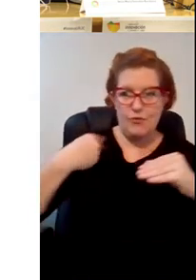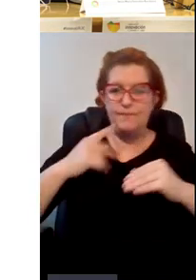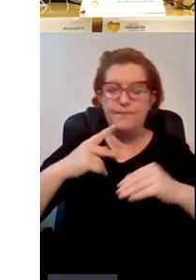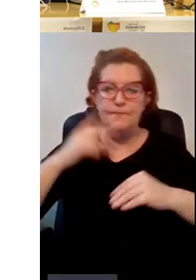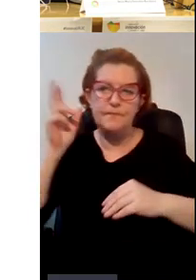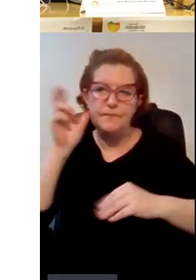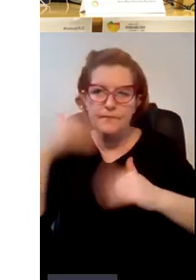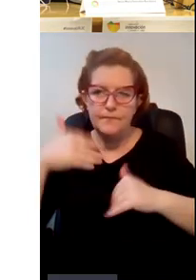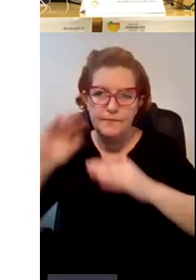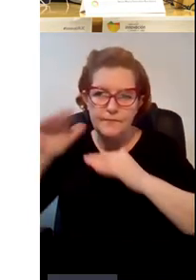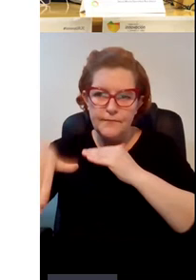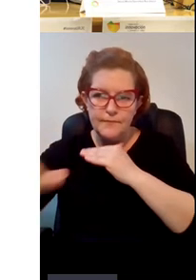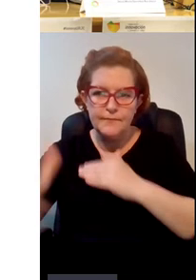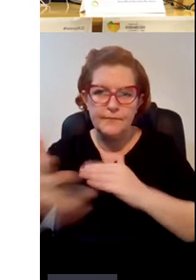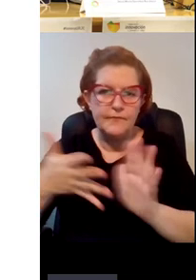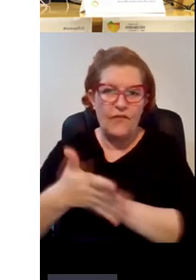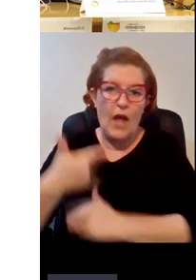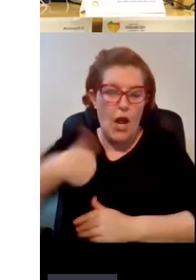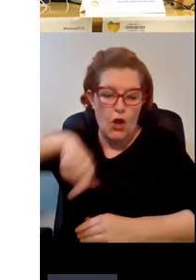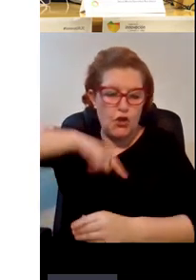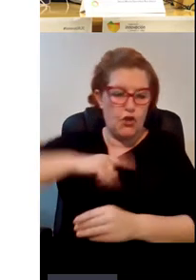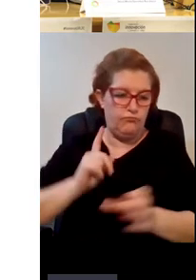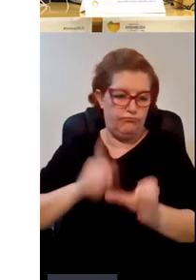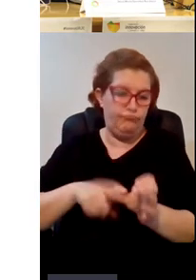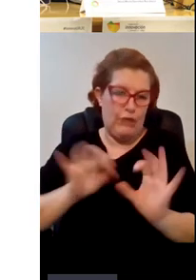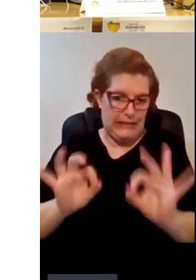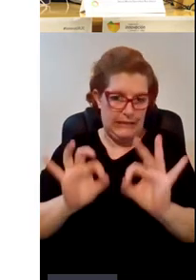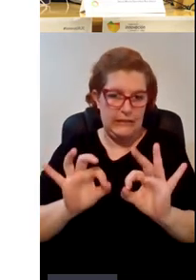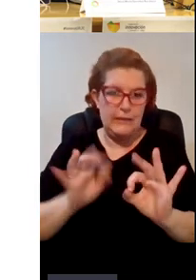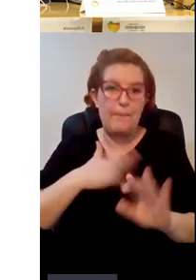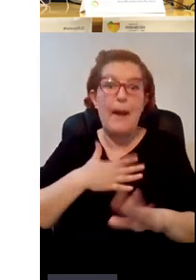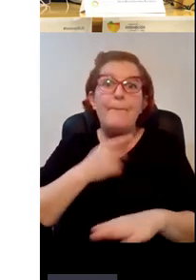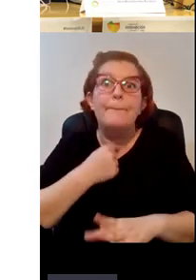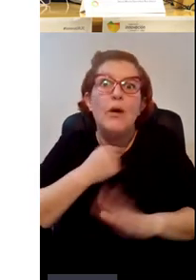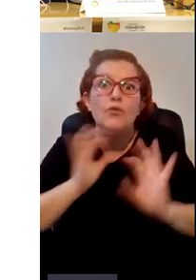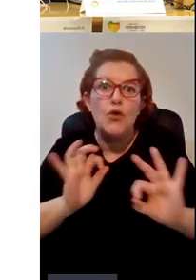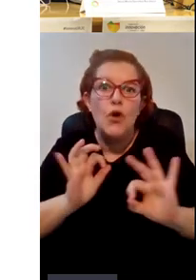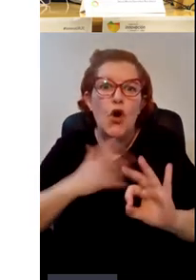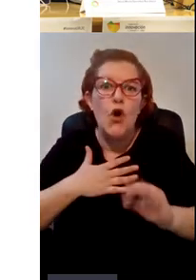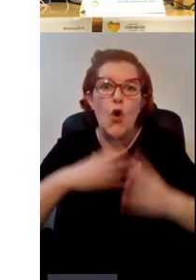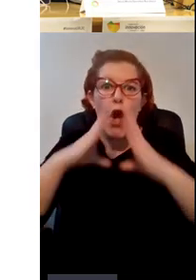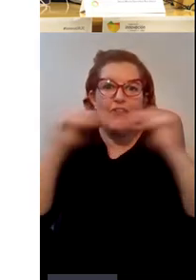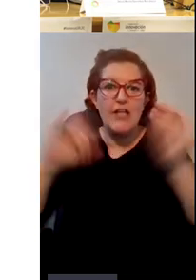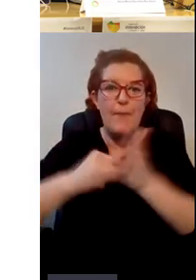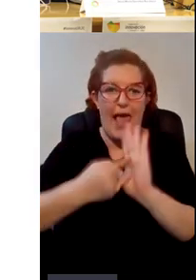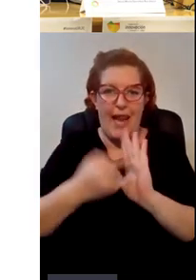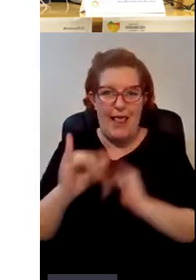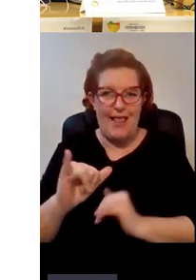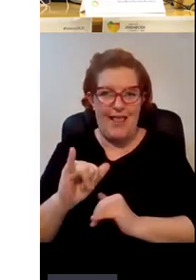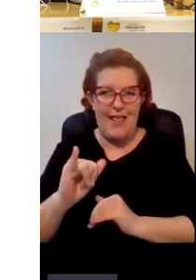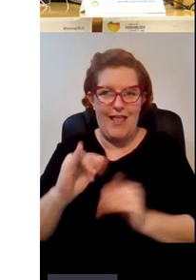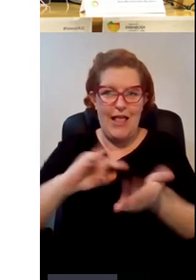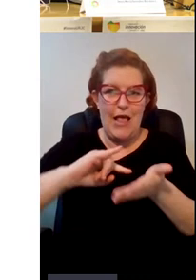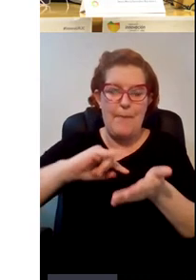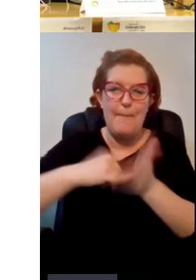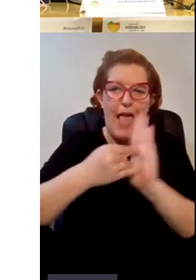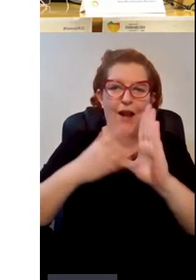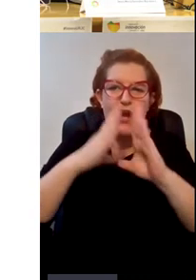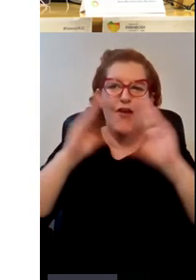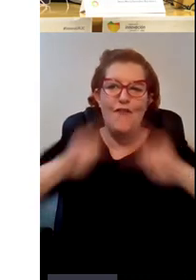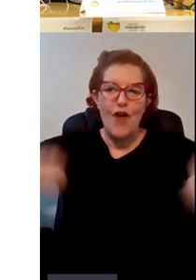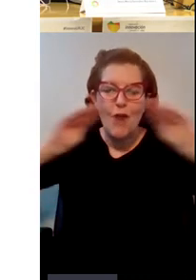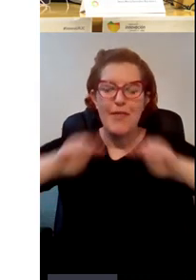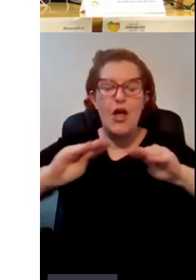vale con lo cual estamos ahí lo que quiere decir para mi gusto que la universidad tiene un plan tiene un plan de formación transversal que